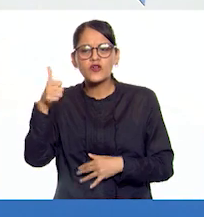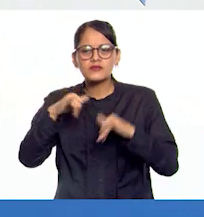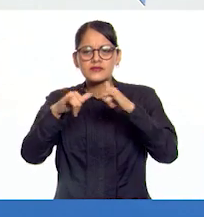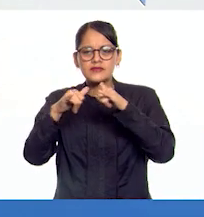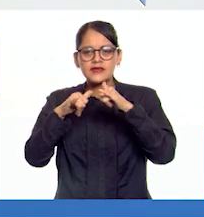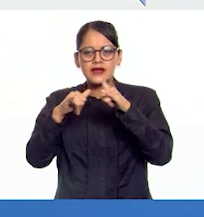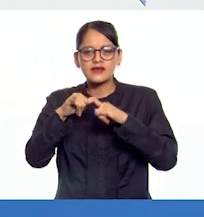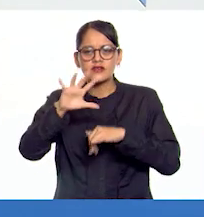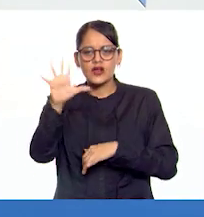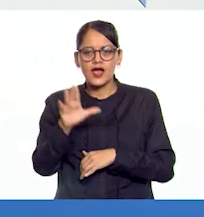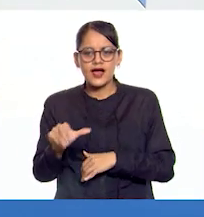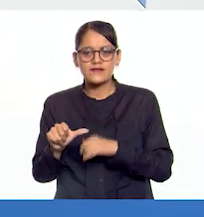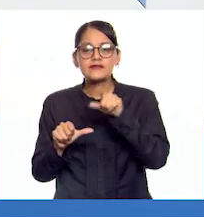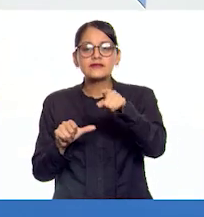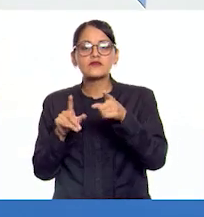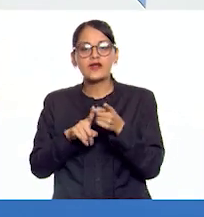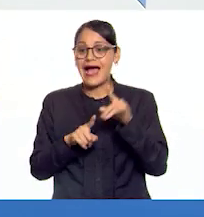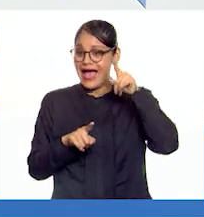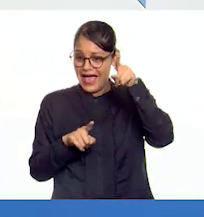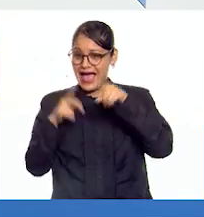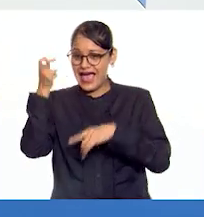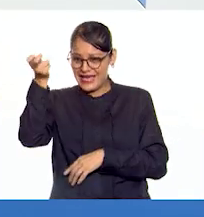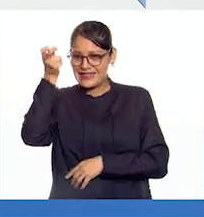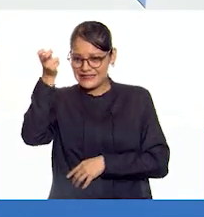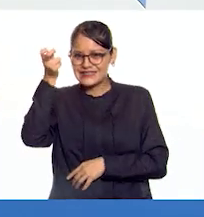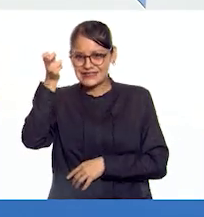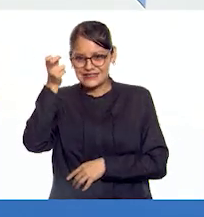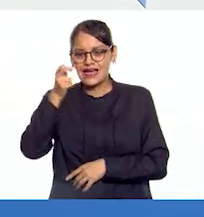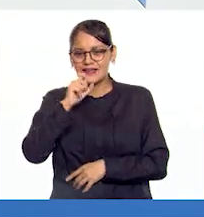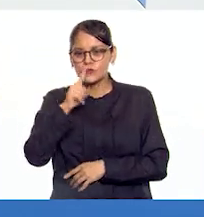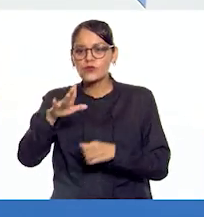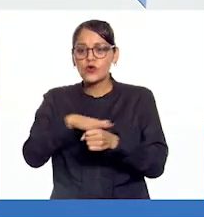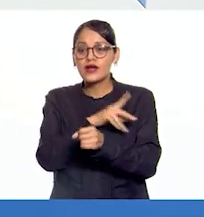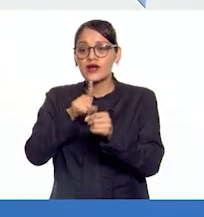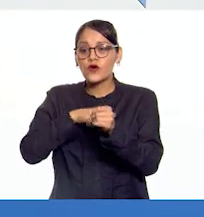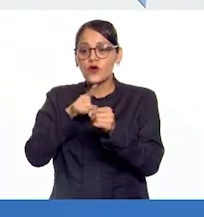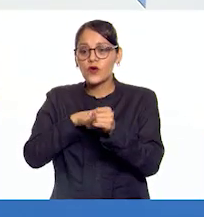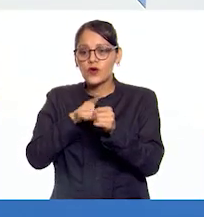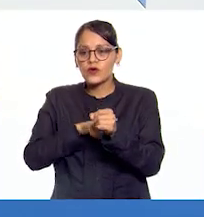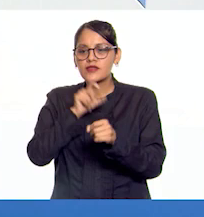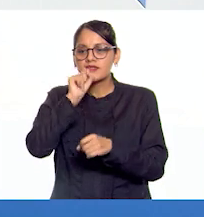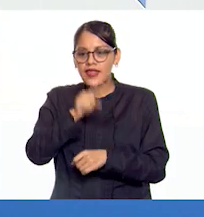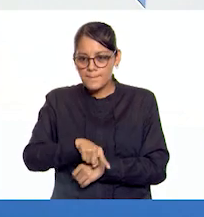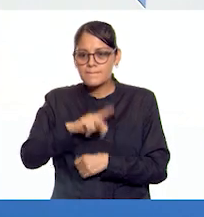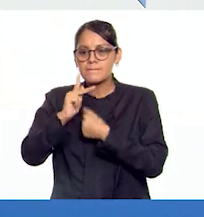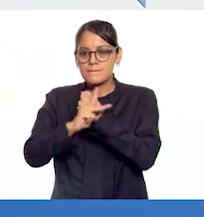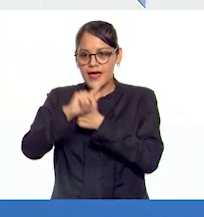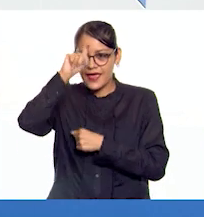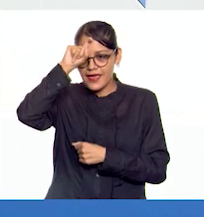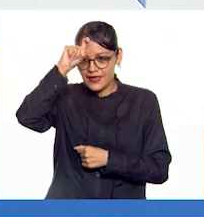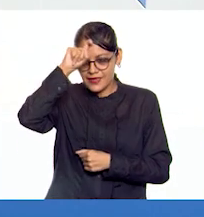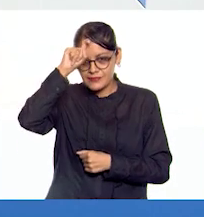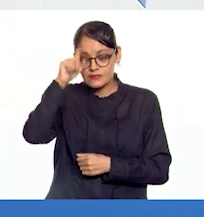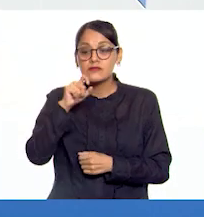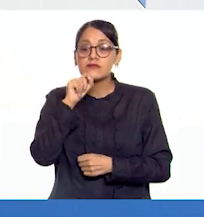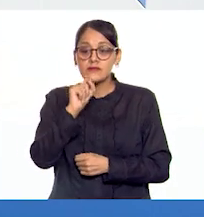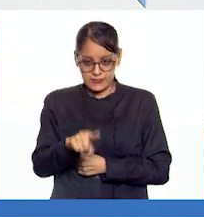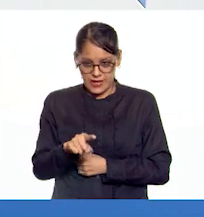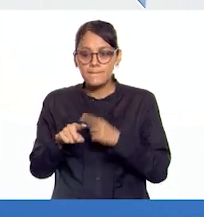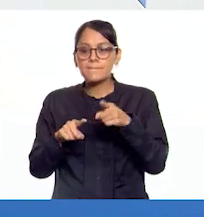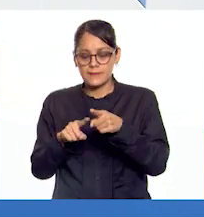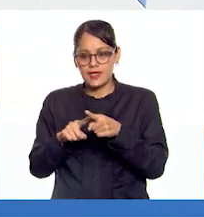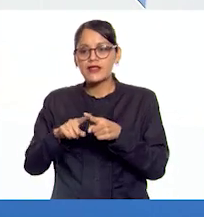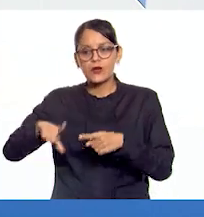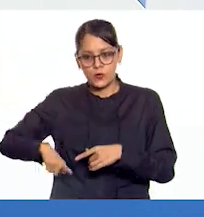en África? Aquí. Es esta porque está iluminado también Egipto, país donde también se extendió el dominio del